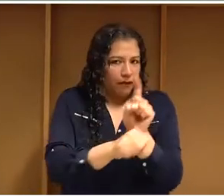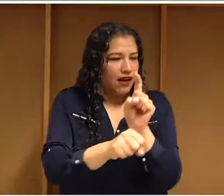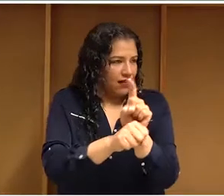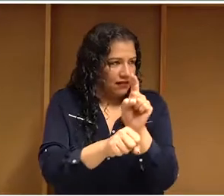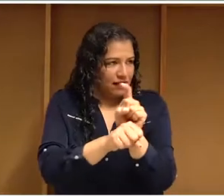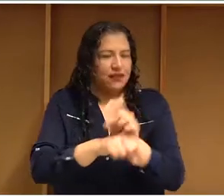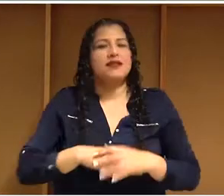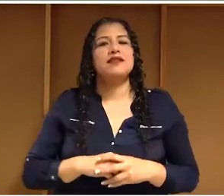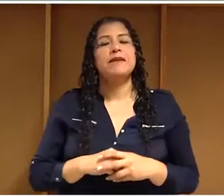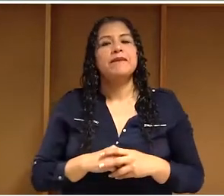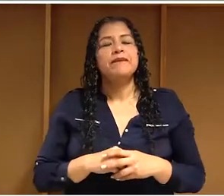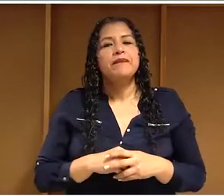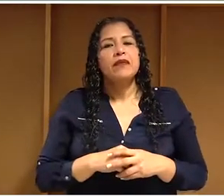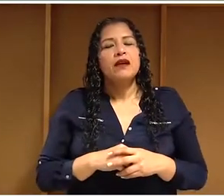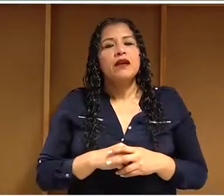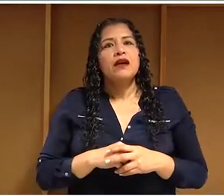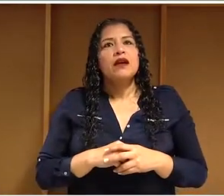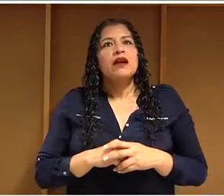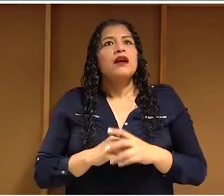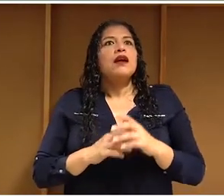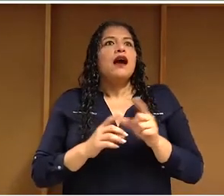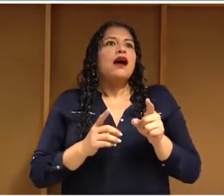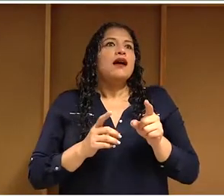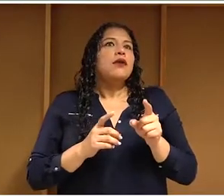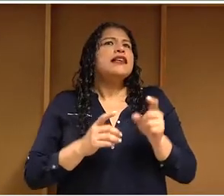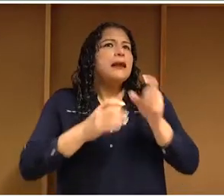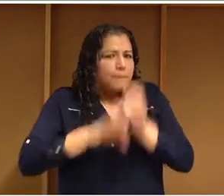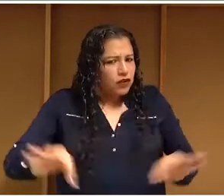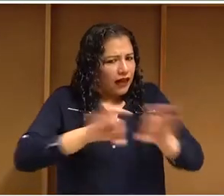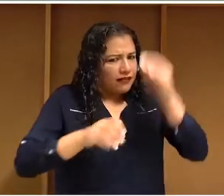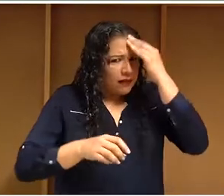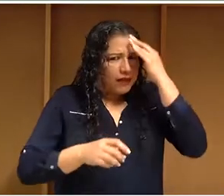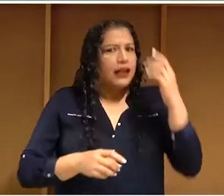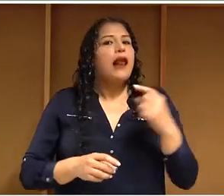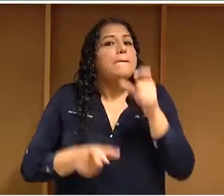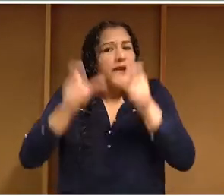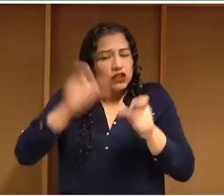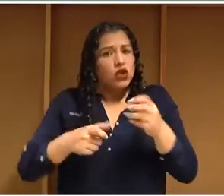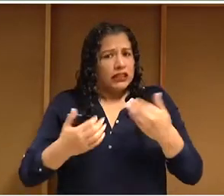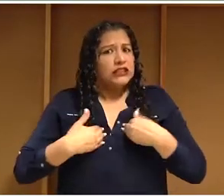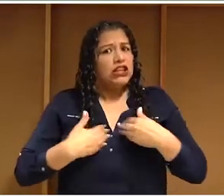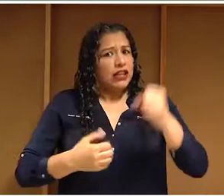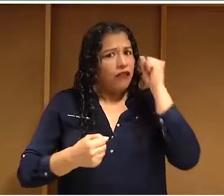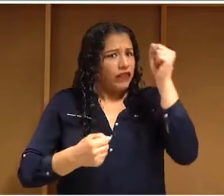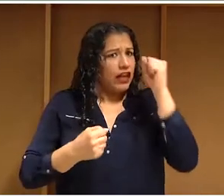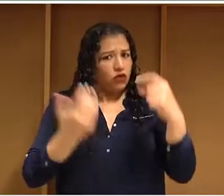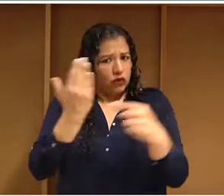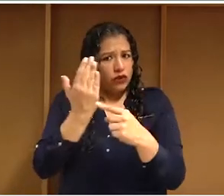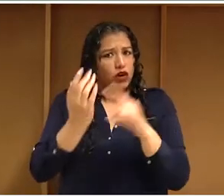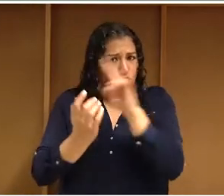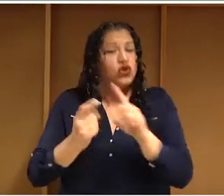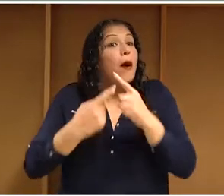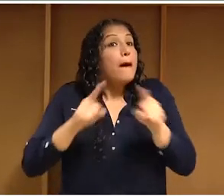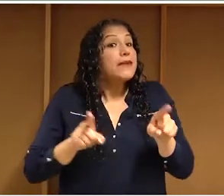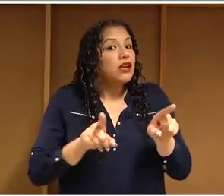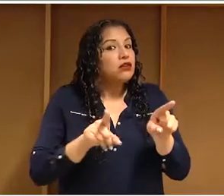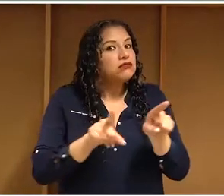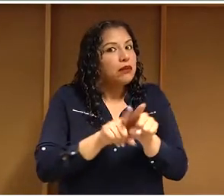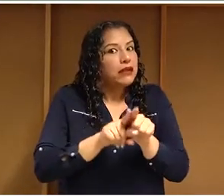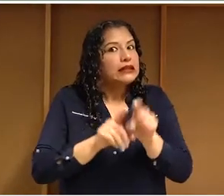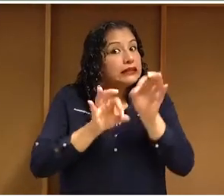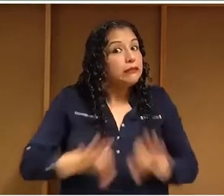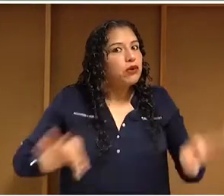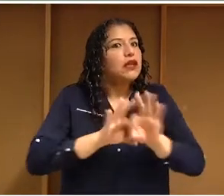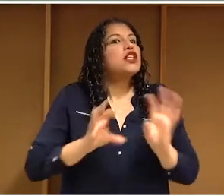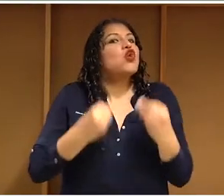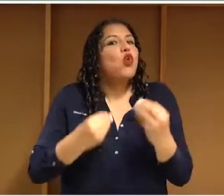postulado. Es decir, no solamente la gente tiene derechos, no solamente esos derechos tienen que realmente ser efectivos y tienen que reconocer nuestra realidad,